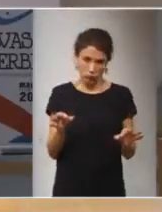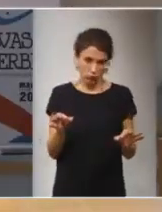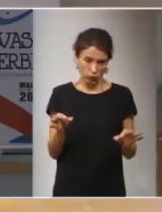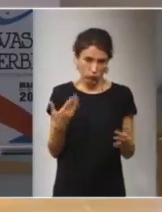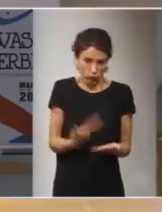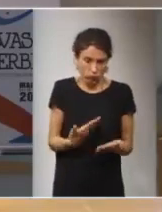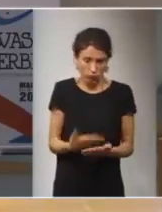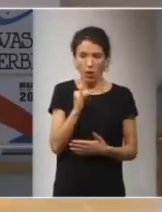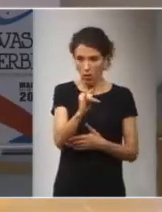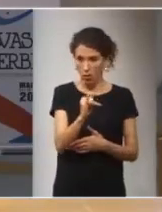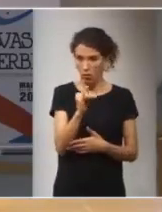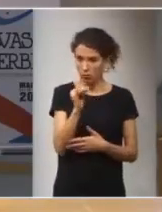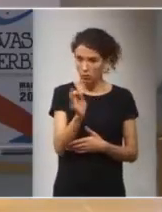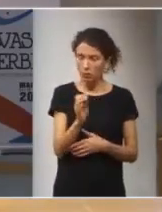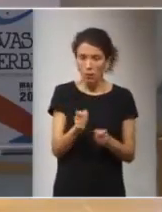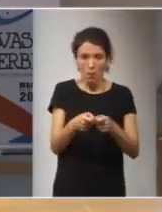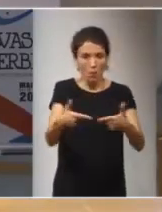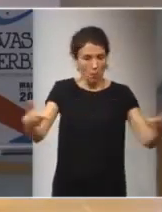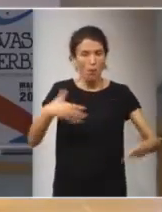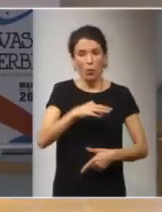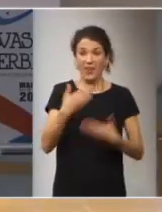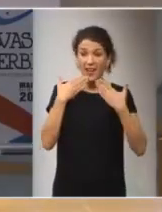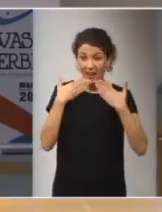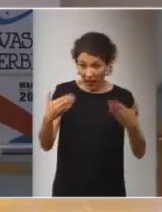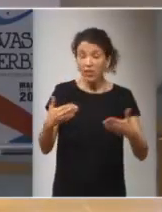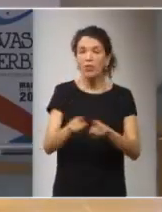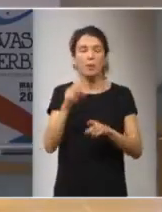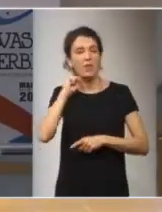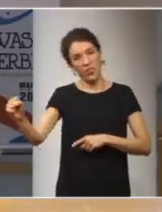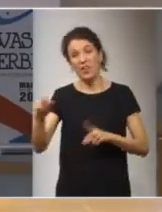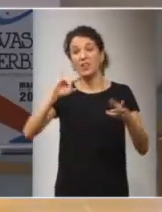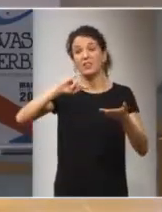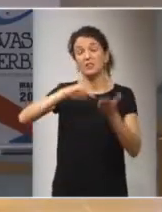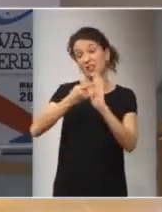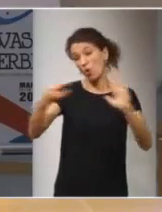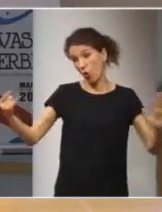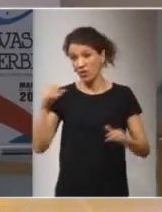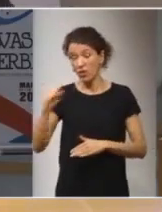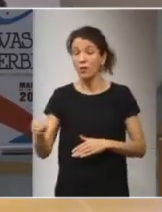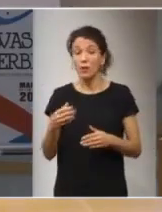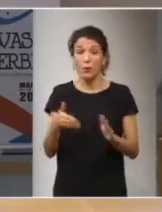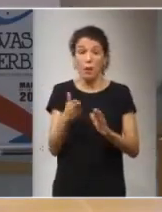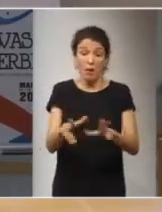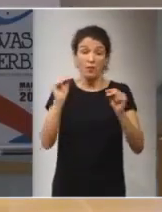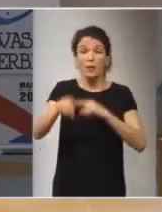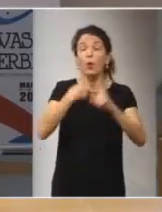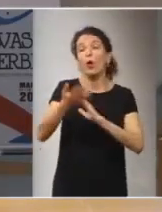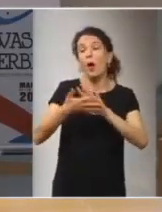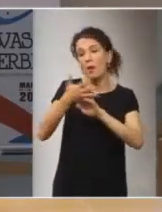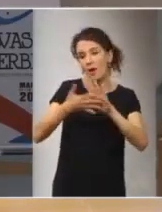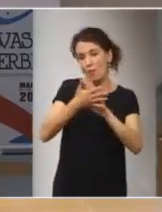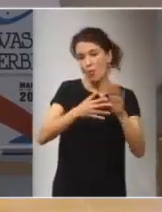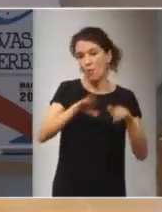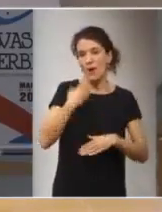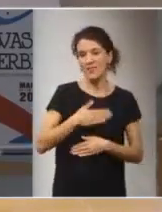tangible verdad cada vez más posible gracias a la dependencia cada vez mayor en estos sistemas y bueno lo dejamos ahí para seguir conversando con ustedes al